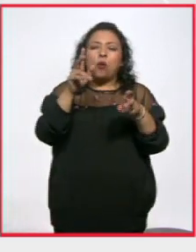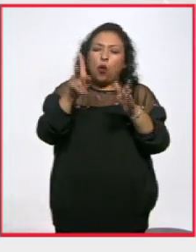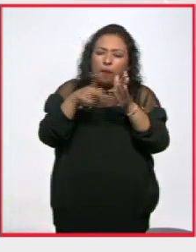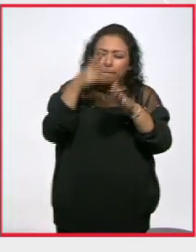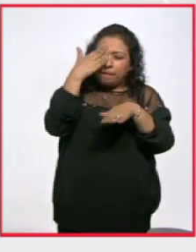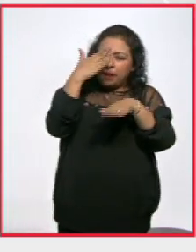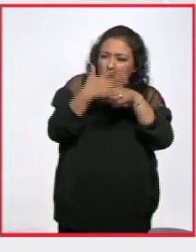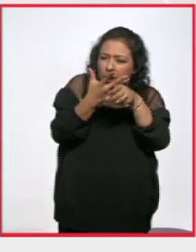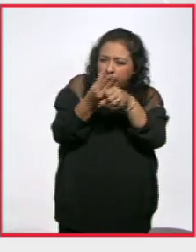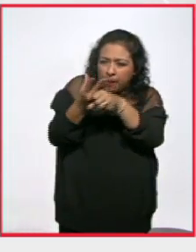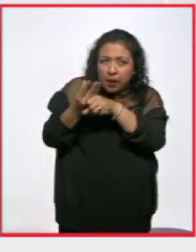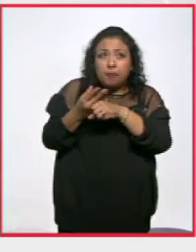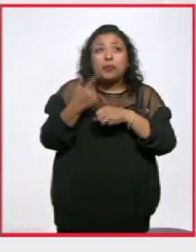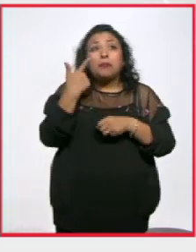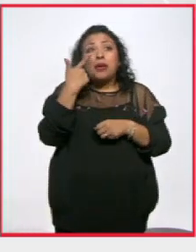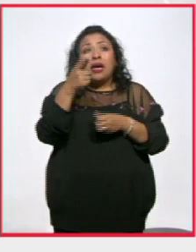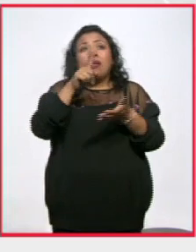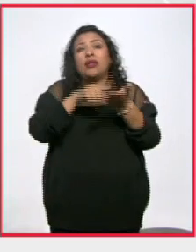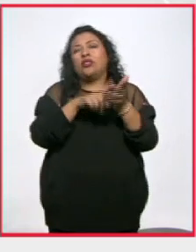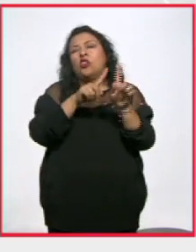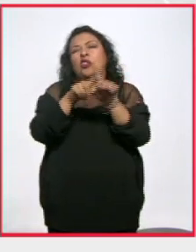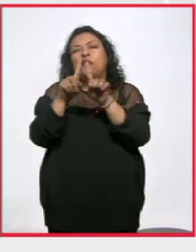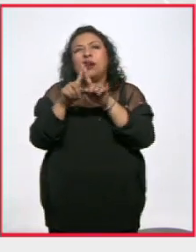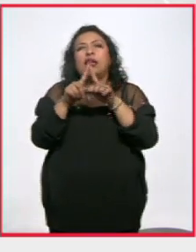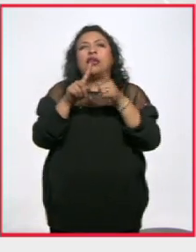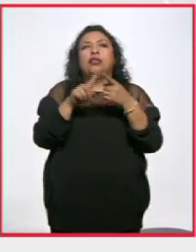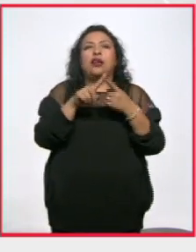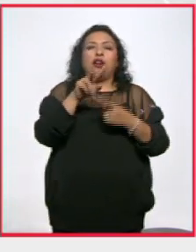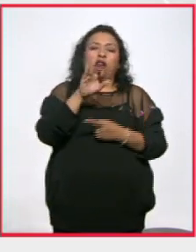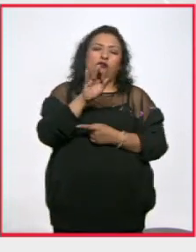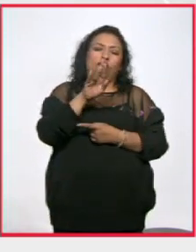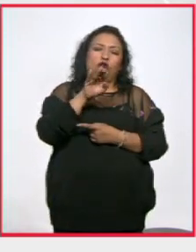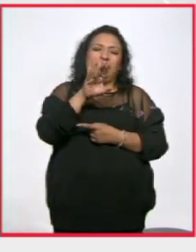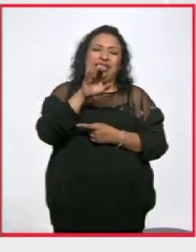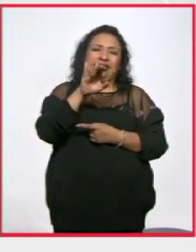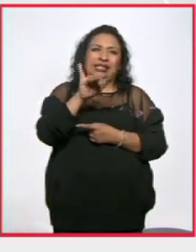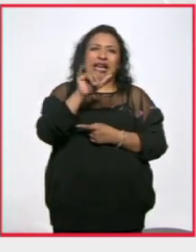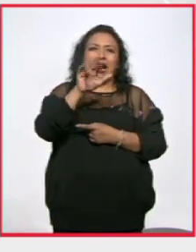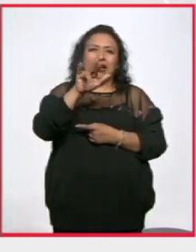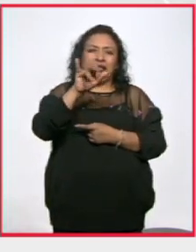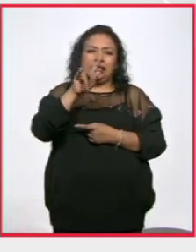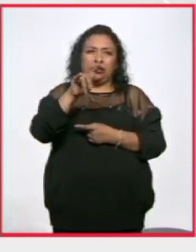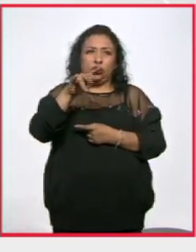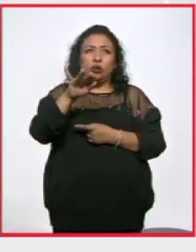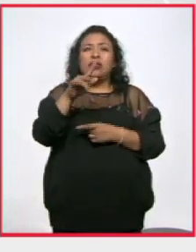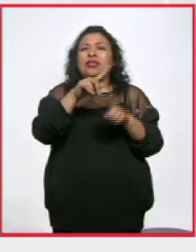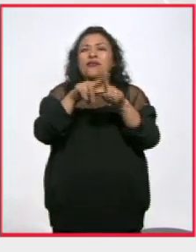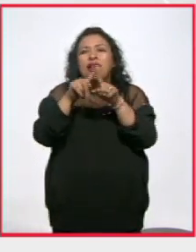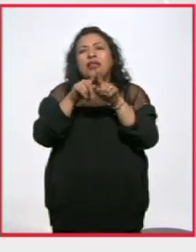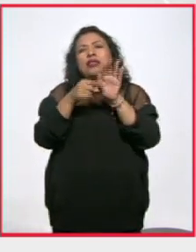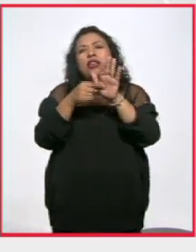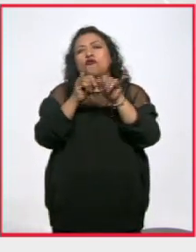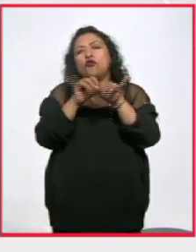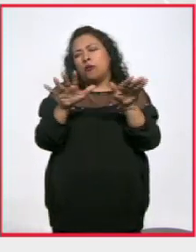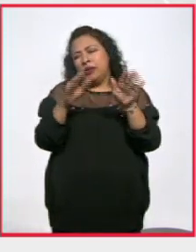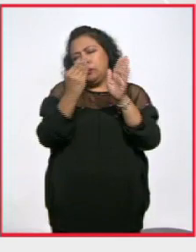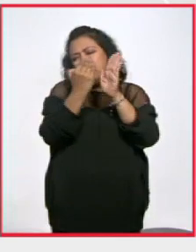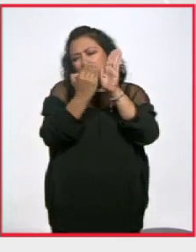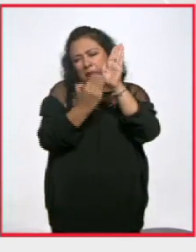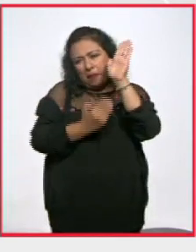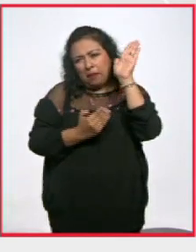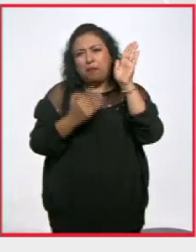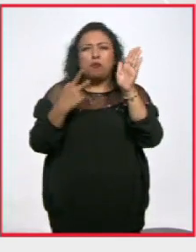pueden encontrar muchas otras... Forensic. Forensic Architecture, muchas otras referencias de todo tipo,